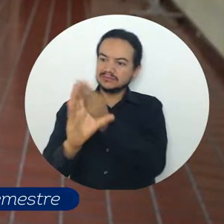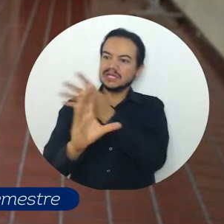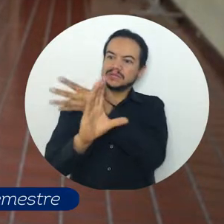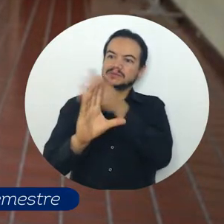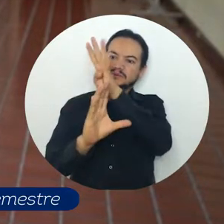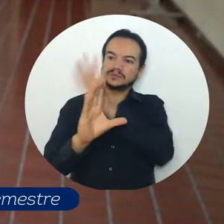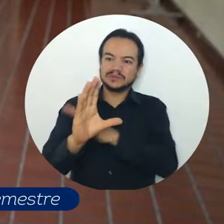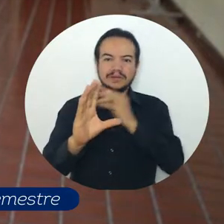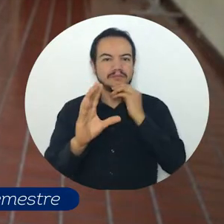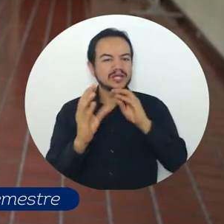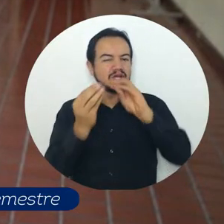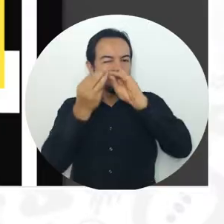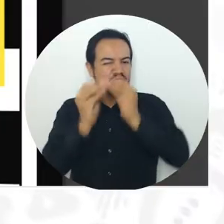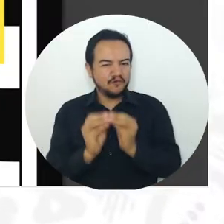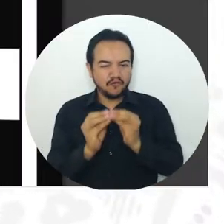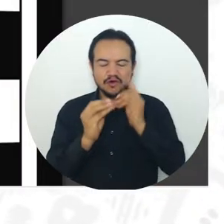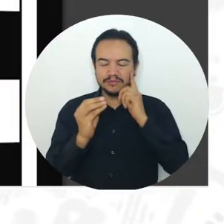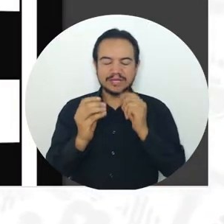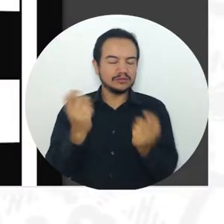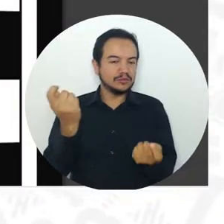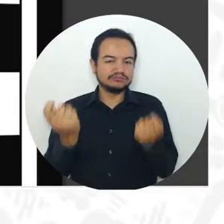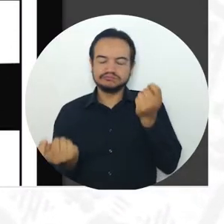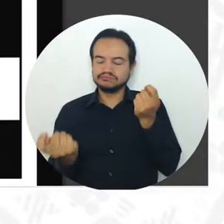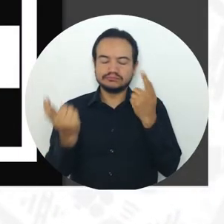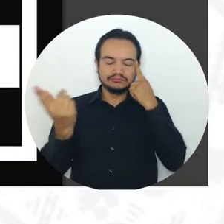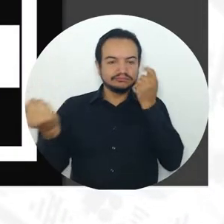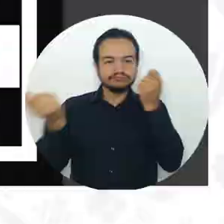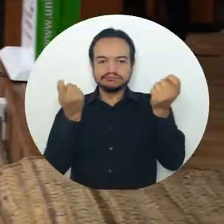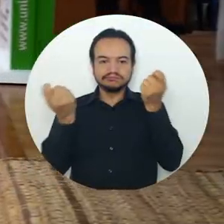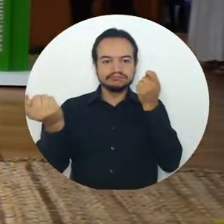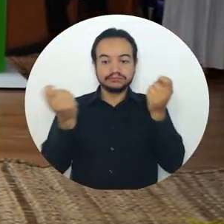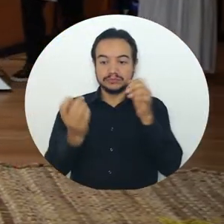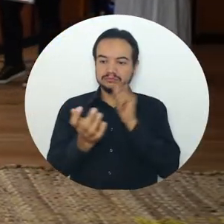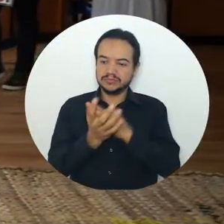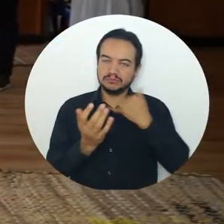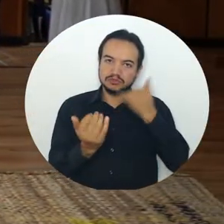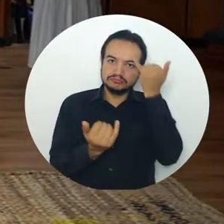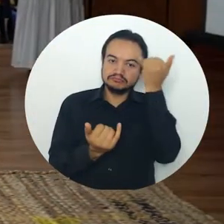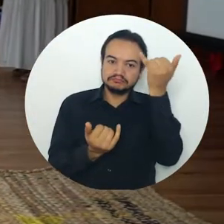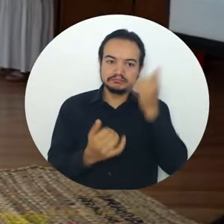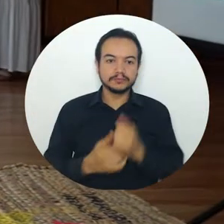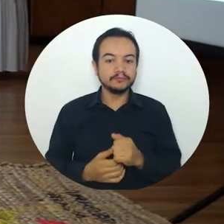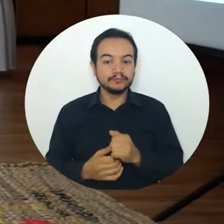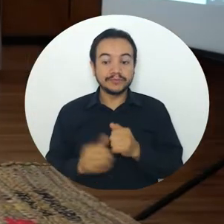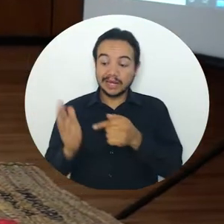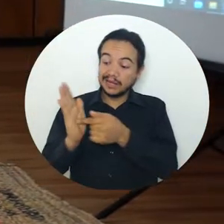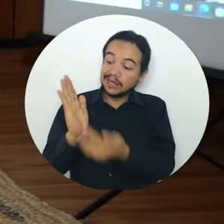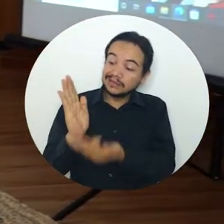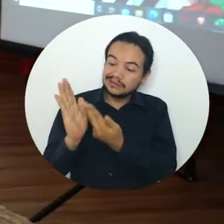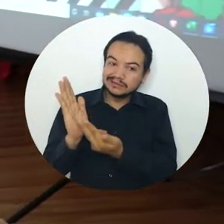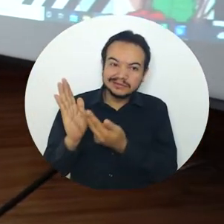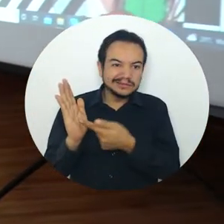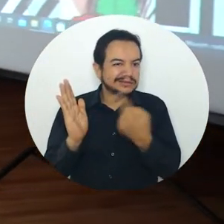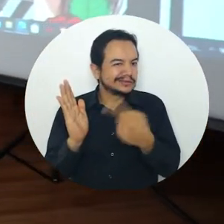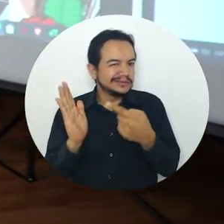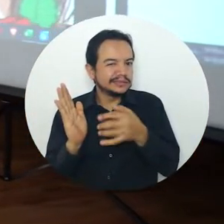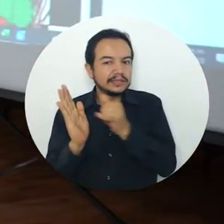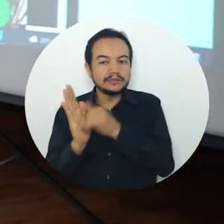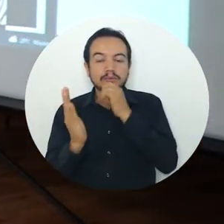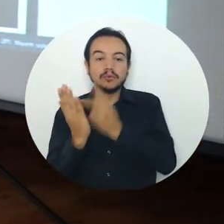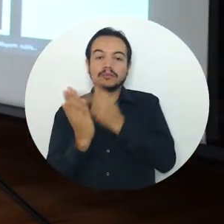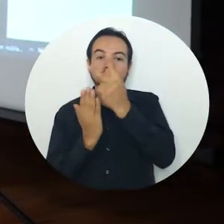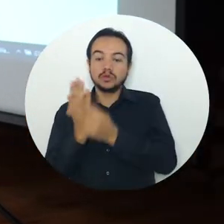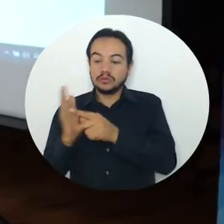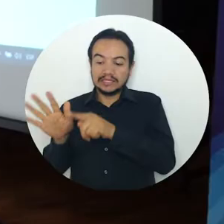los colores también y los blanco y negros, entonces pues esa fue más o menos la técnica que quise usar. Heterotopías es un proyecto semestral